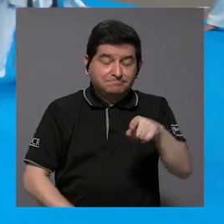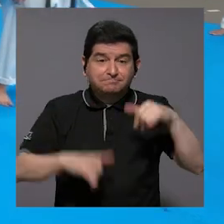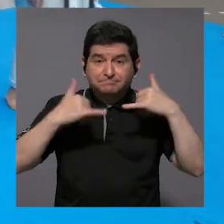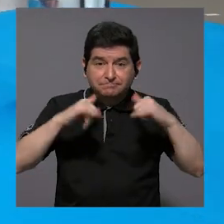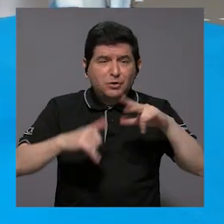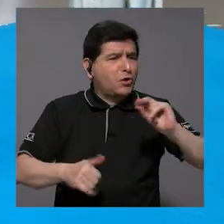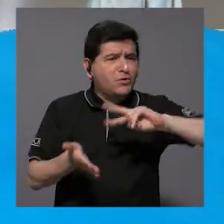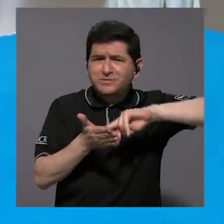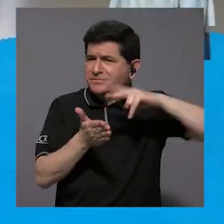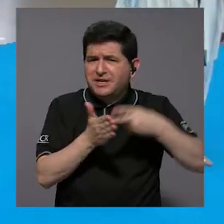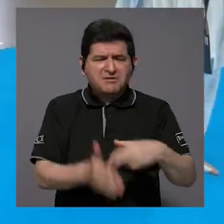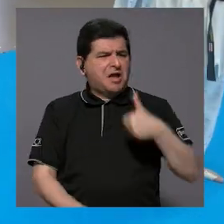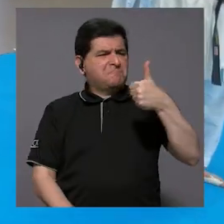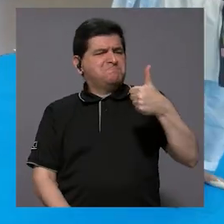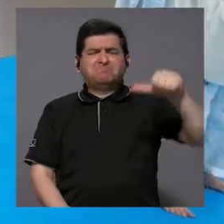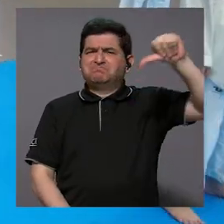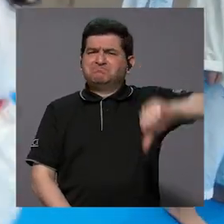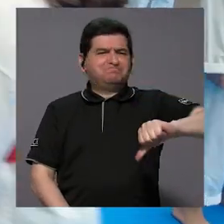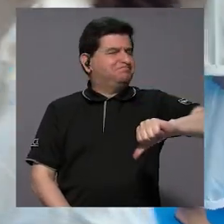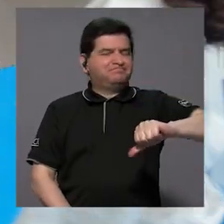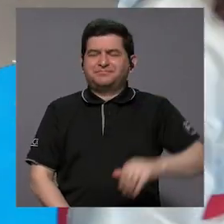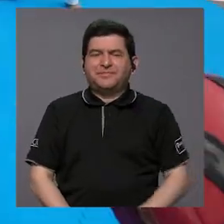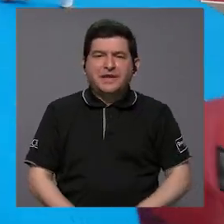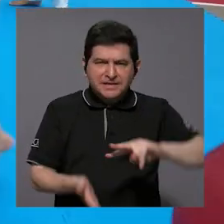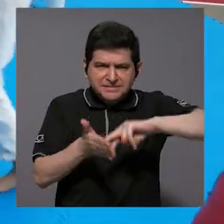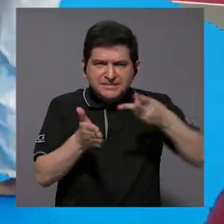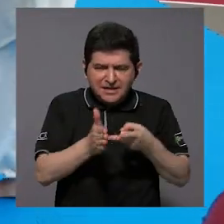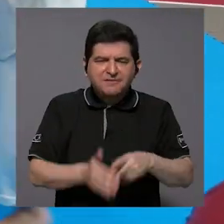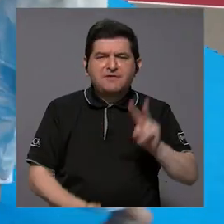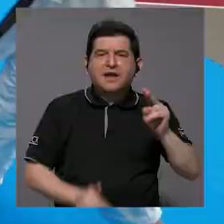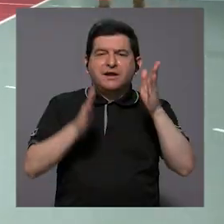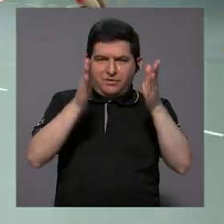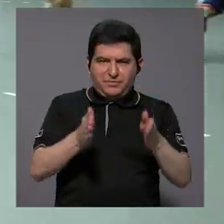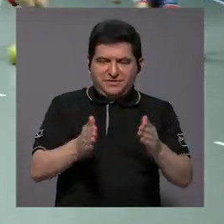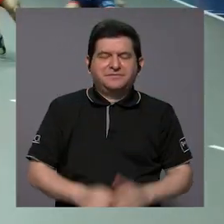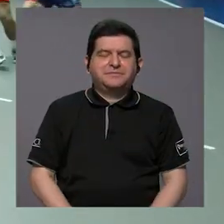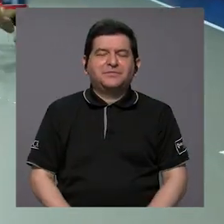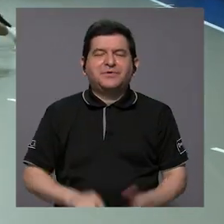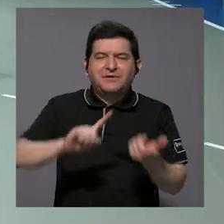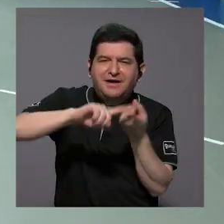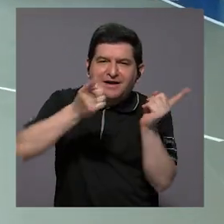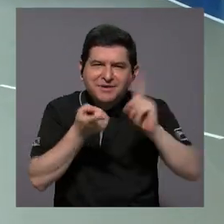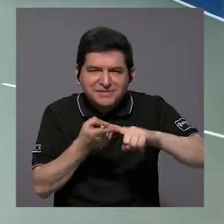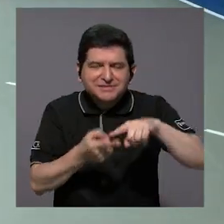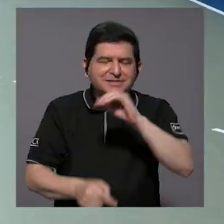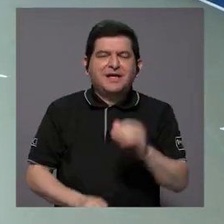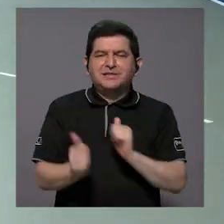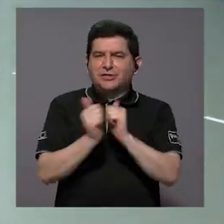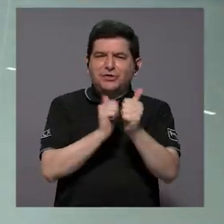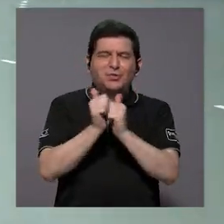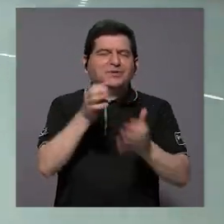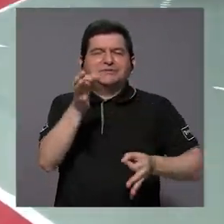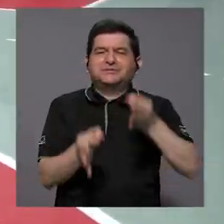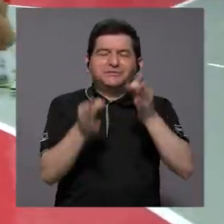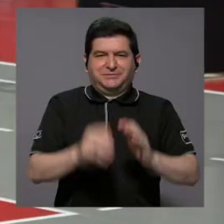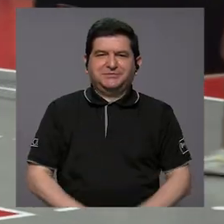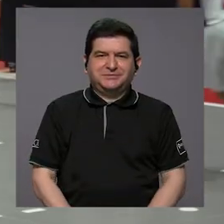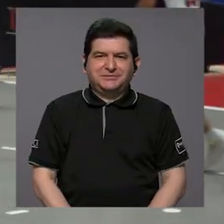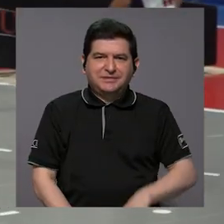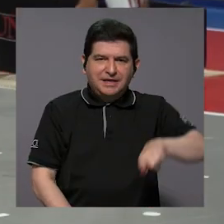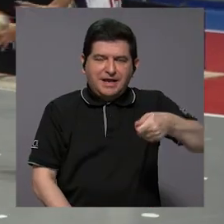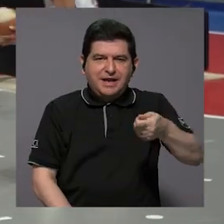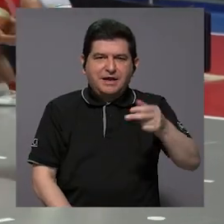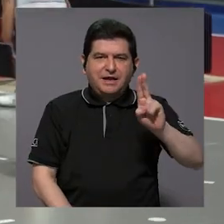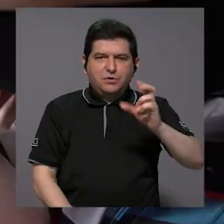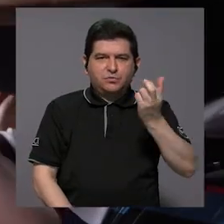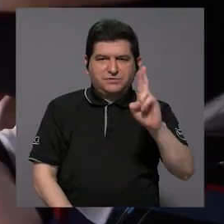estos juegos no se trata solo de victorias y derrotas, se trata de camaradería, de la amistad y de la competencia justa. Desde